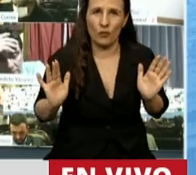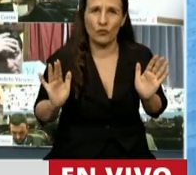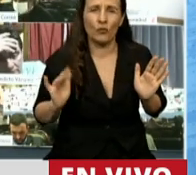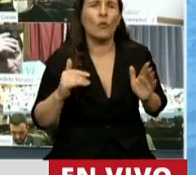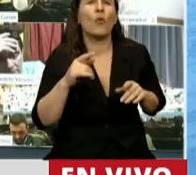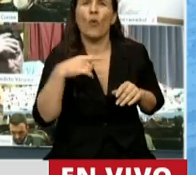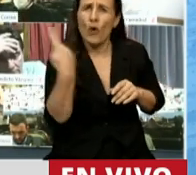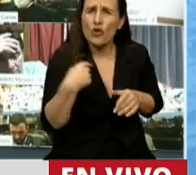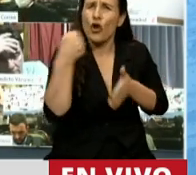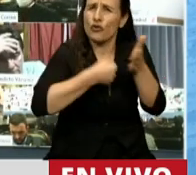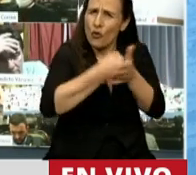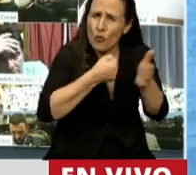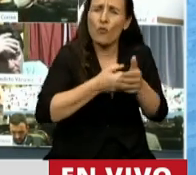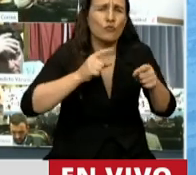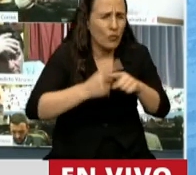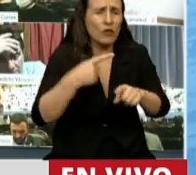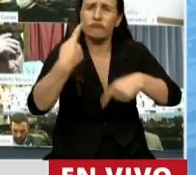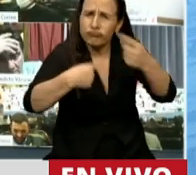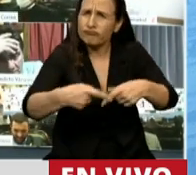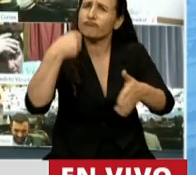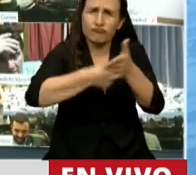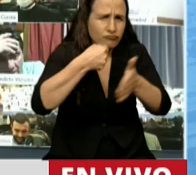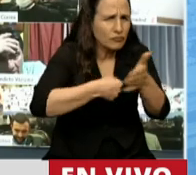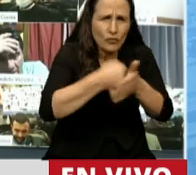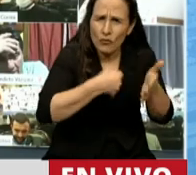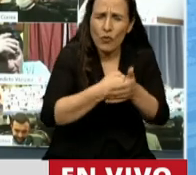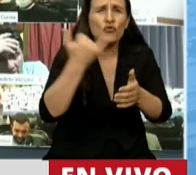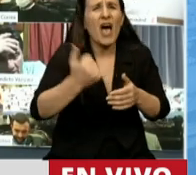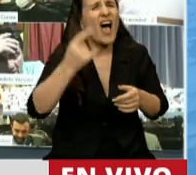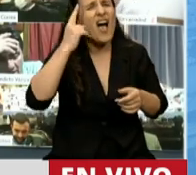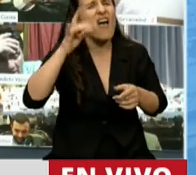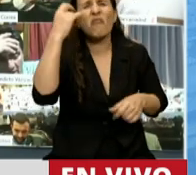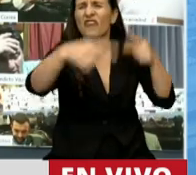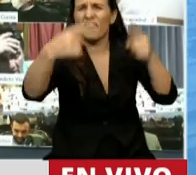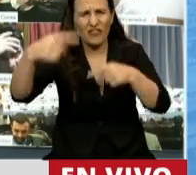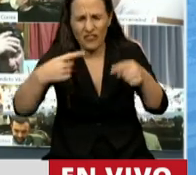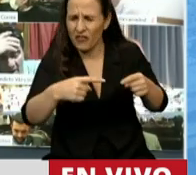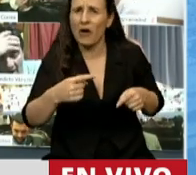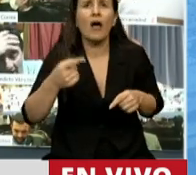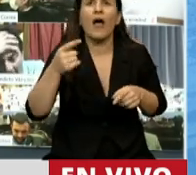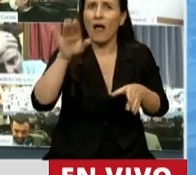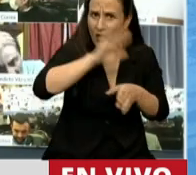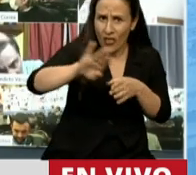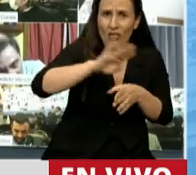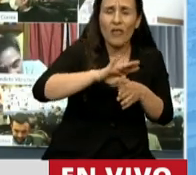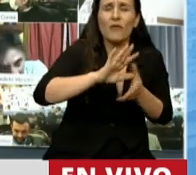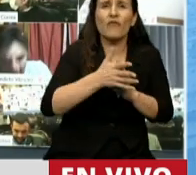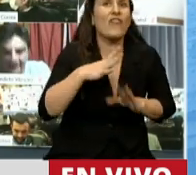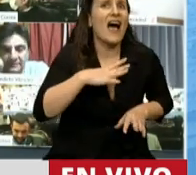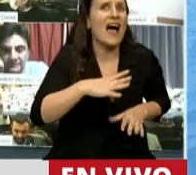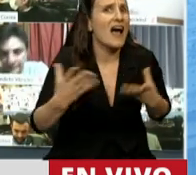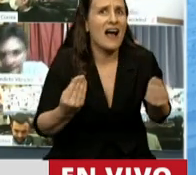política, lo que seguiremos batallando por encima de nuestras diferencias. Tenemos una deuda moral,